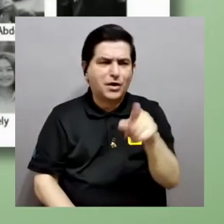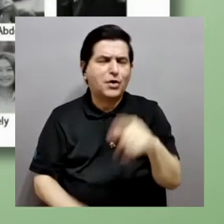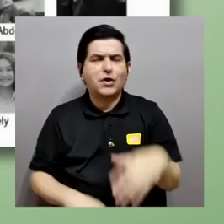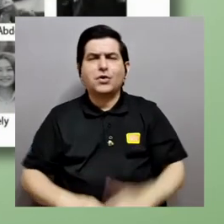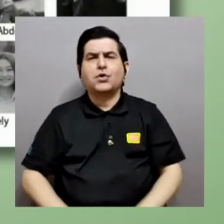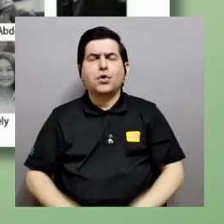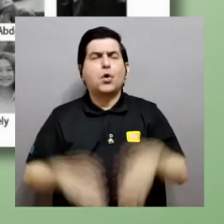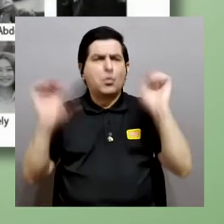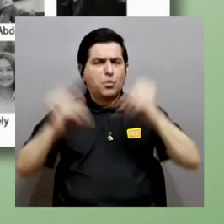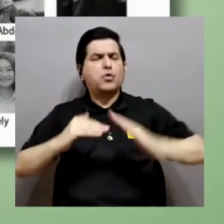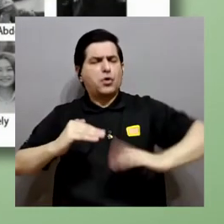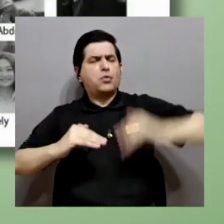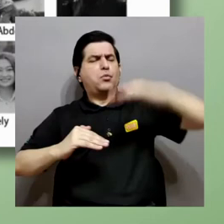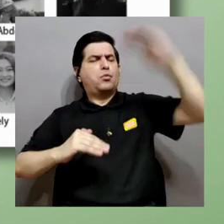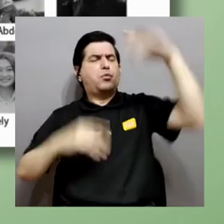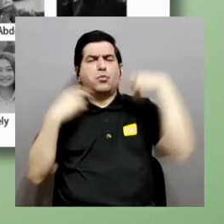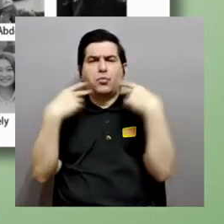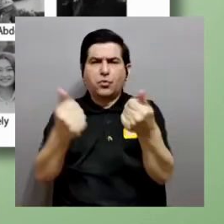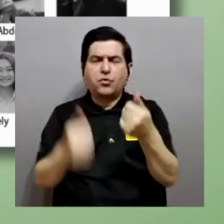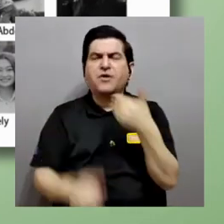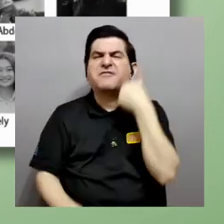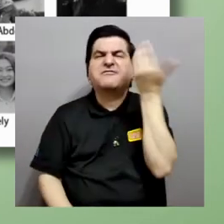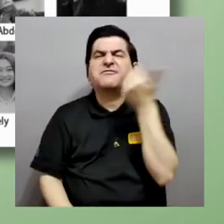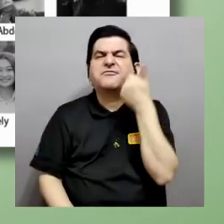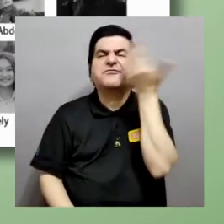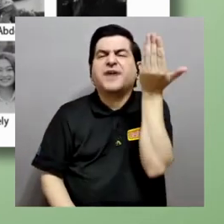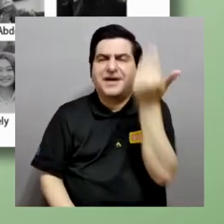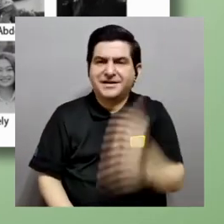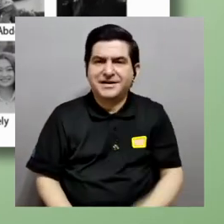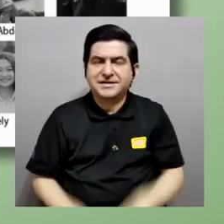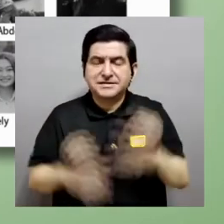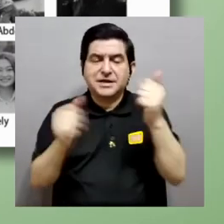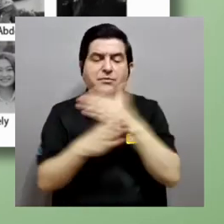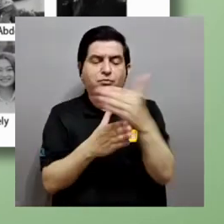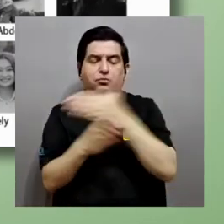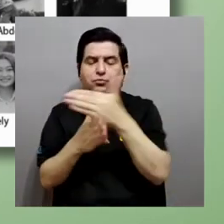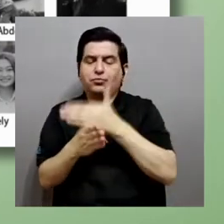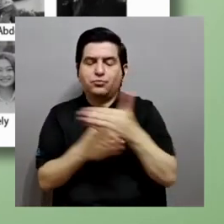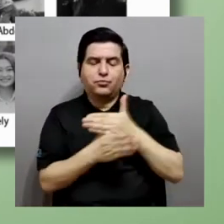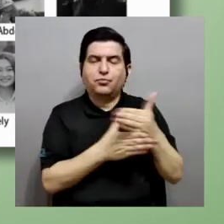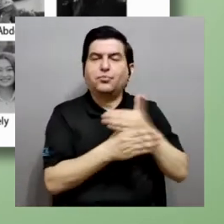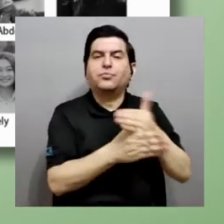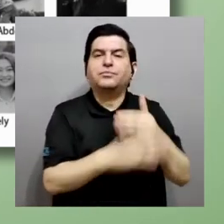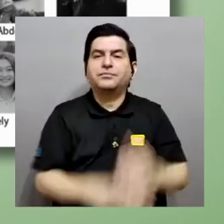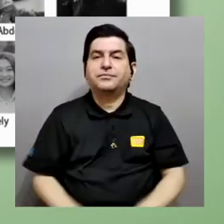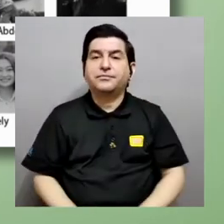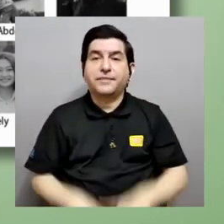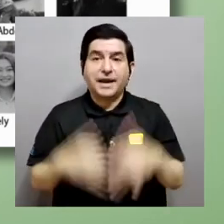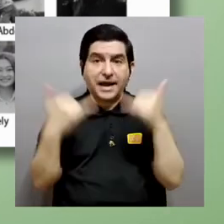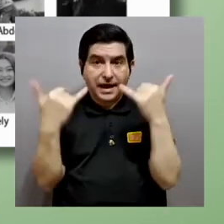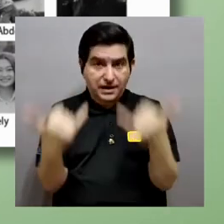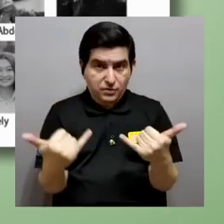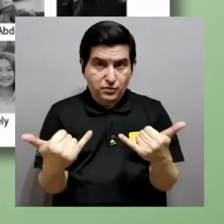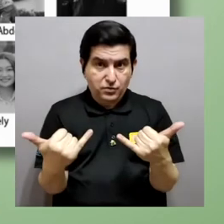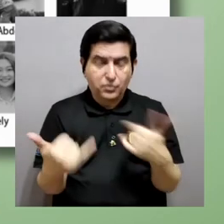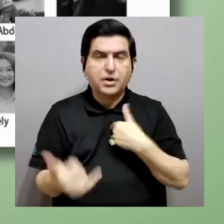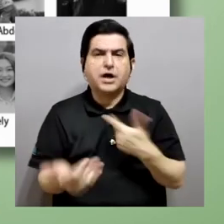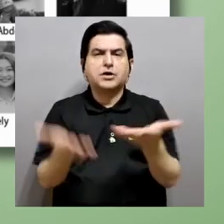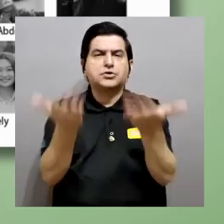altamente escalable y súper fácil de compartir. Ahora